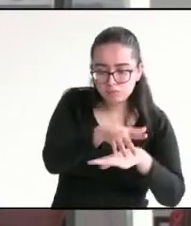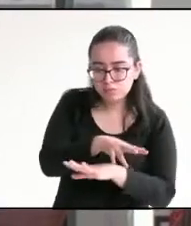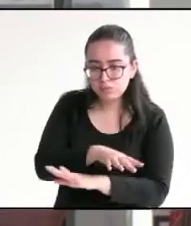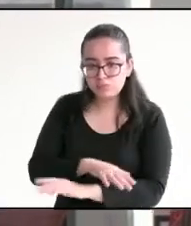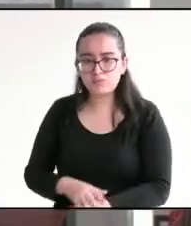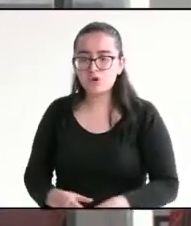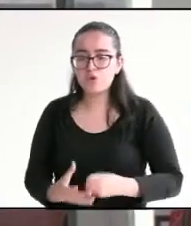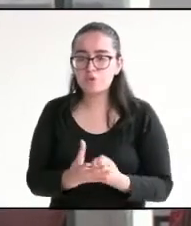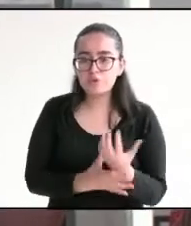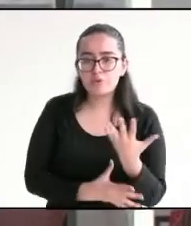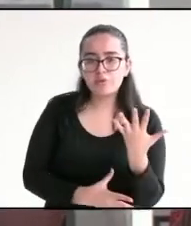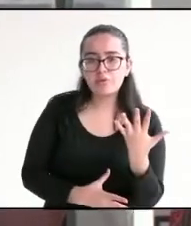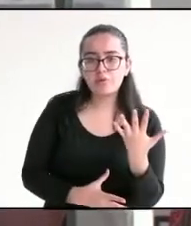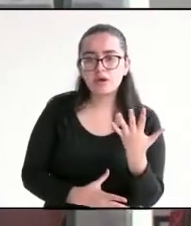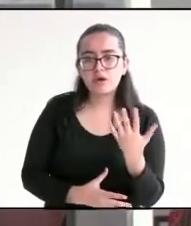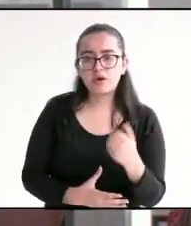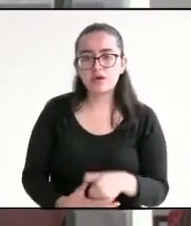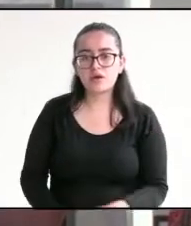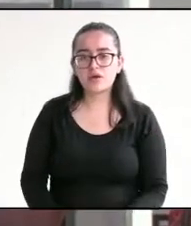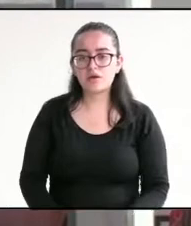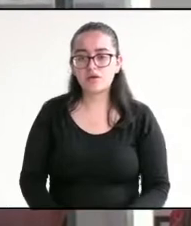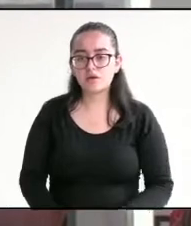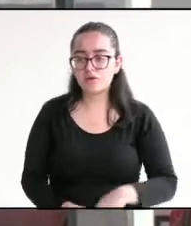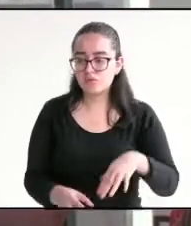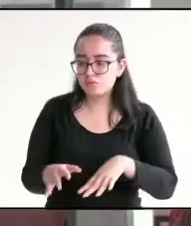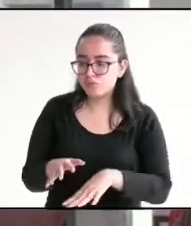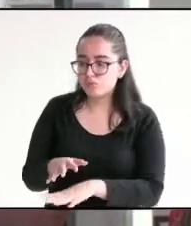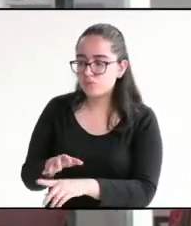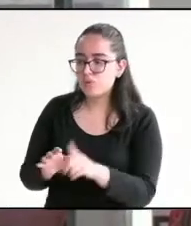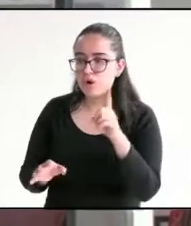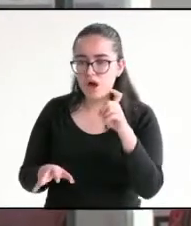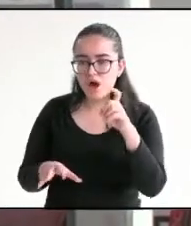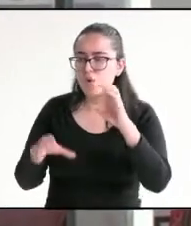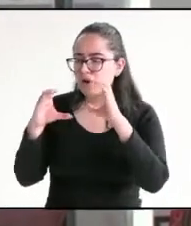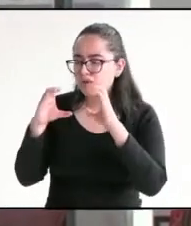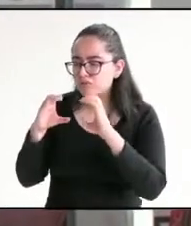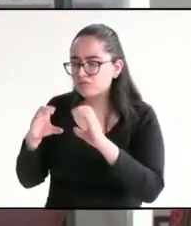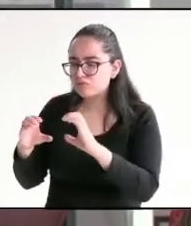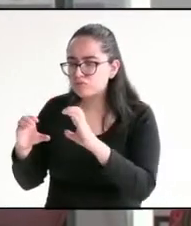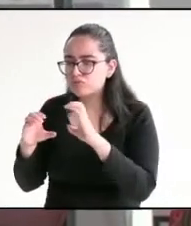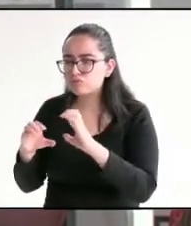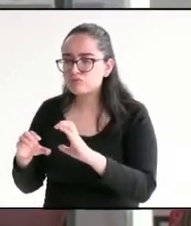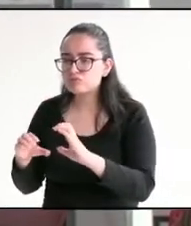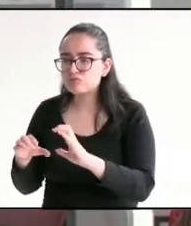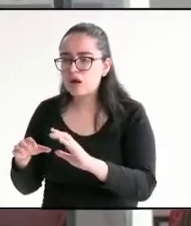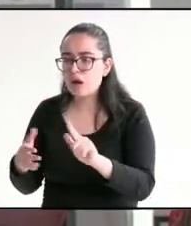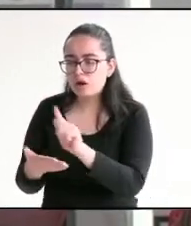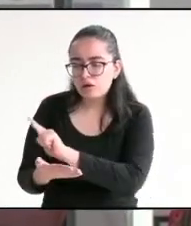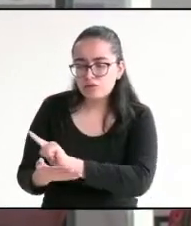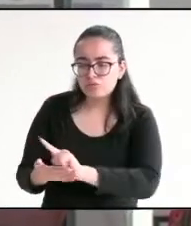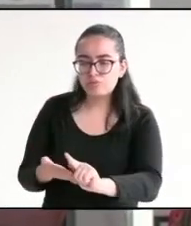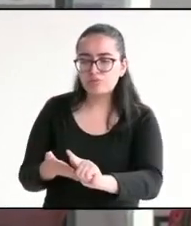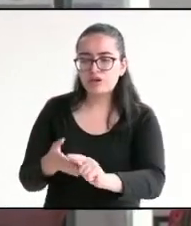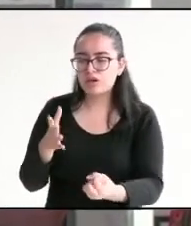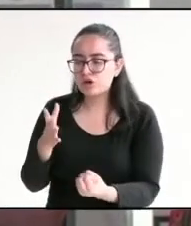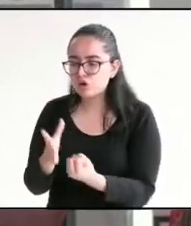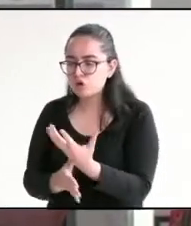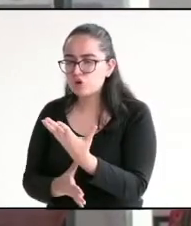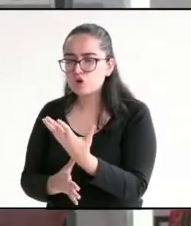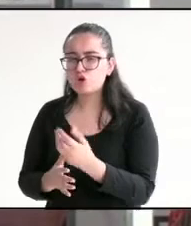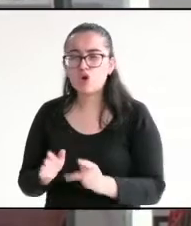y que lleguen hacia una planta de tratamiento universal con tecnología de punta para que estas aguas sean reutilizables para cultivos.